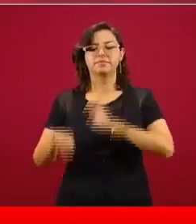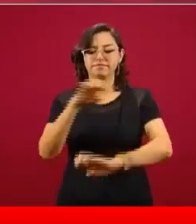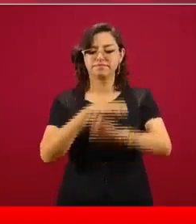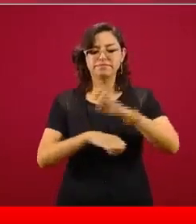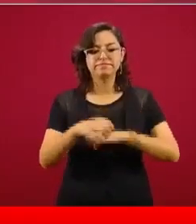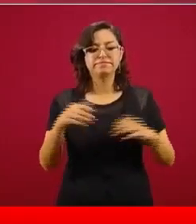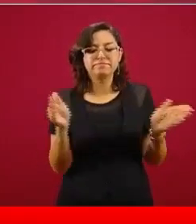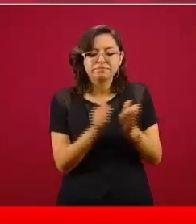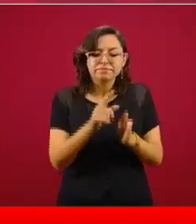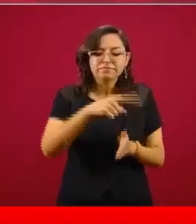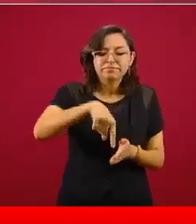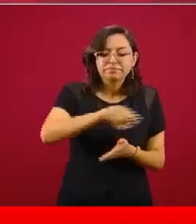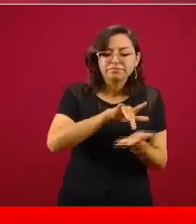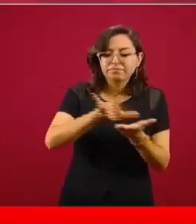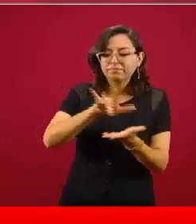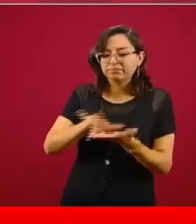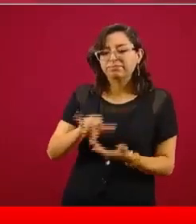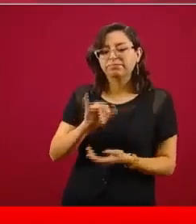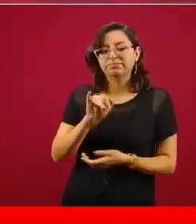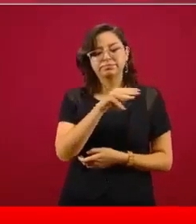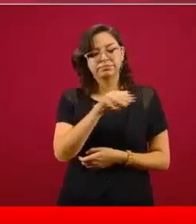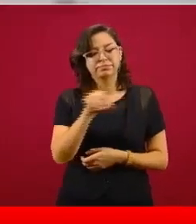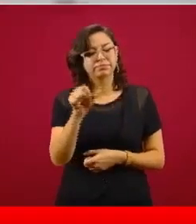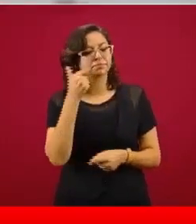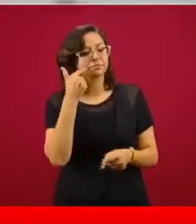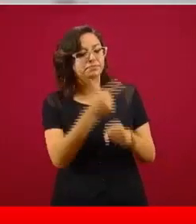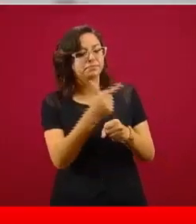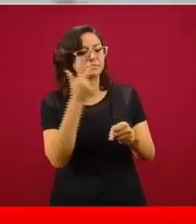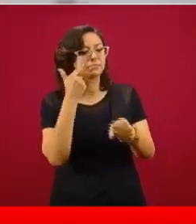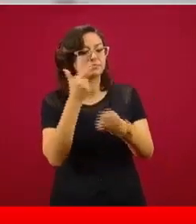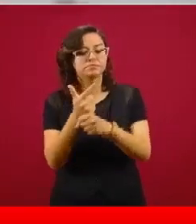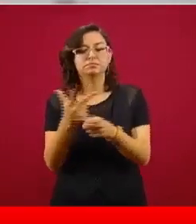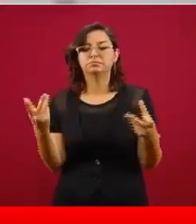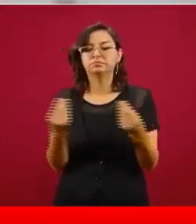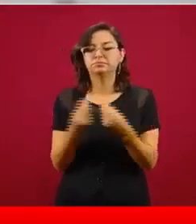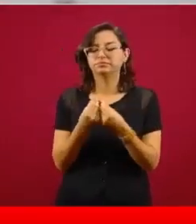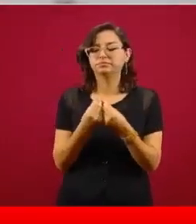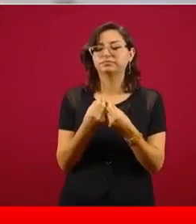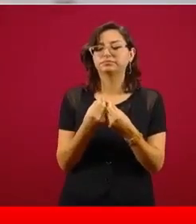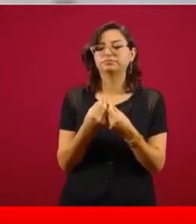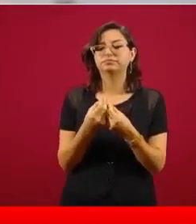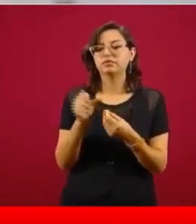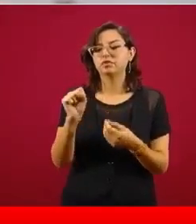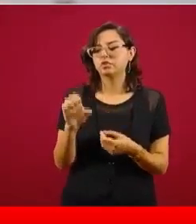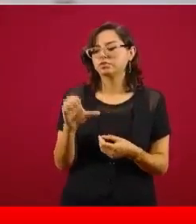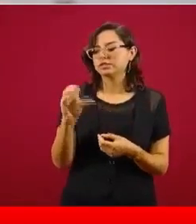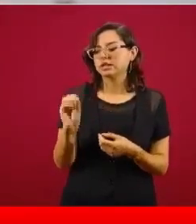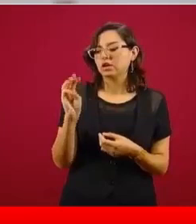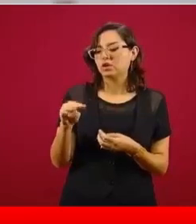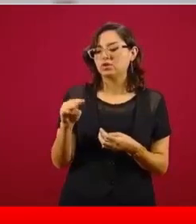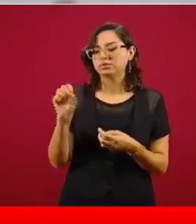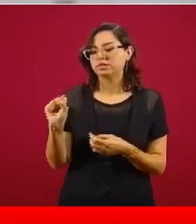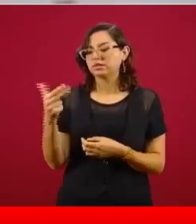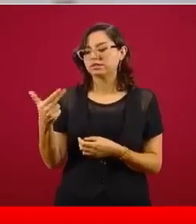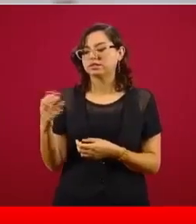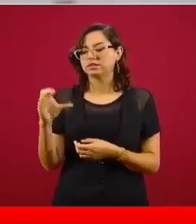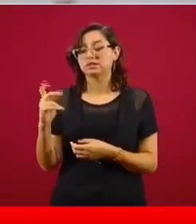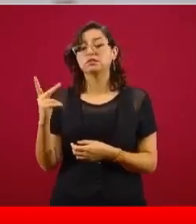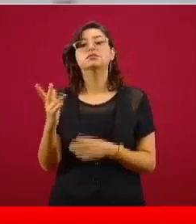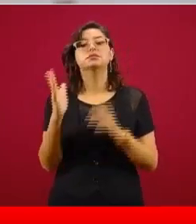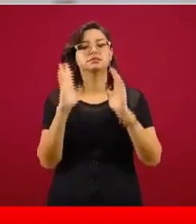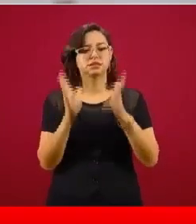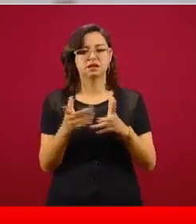identificados por el Seguro Social y en coordinación con Economía y con Hacienda ya deben de empezar a recibir